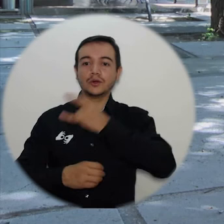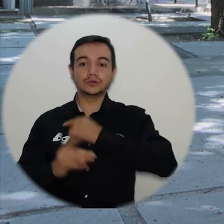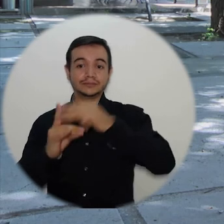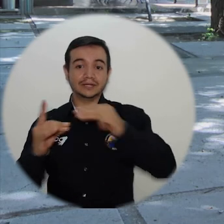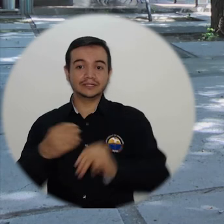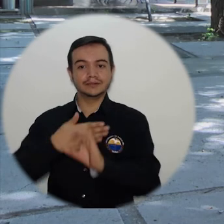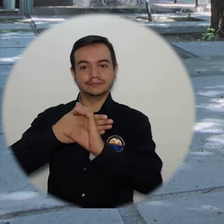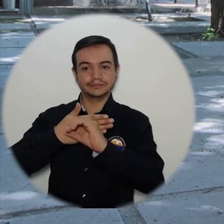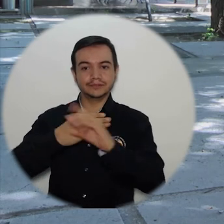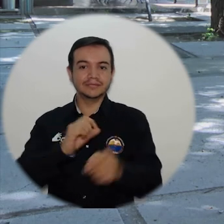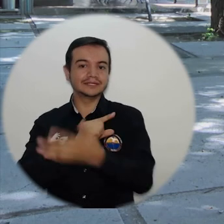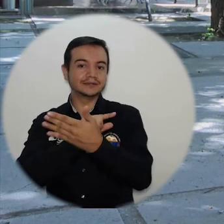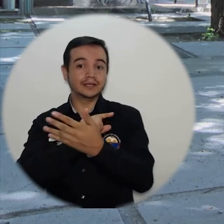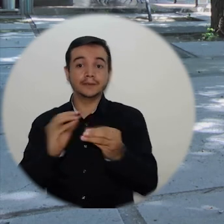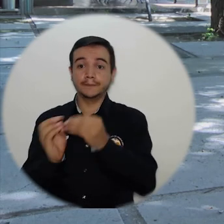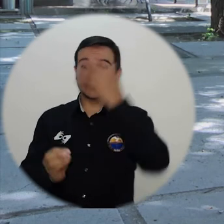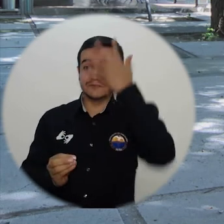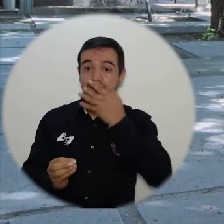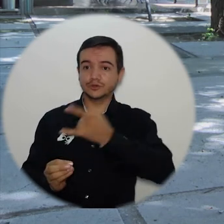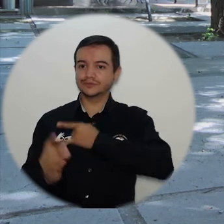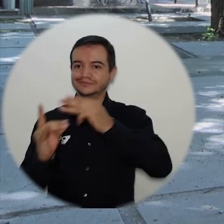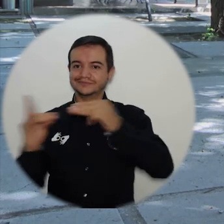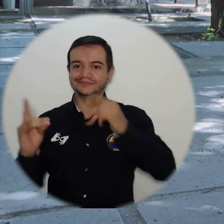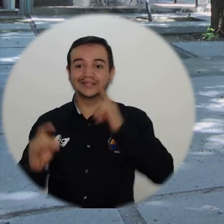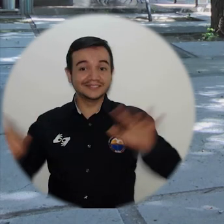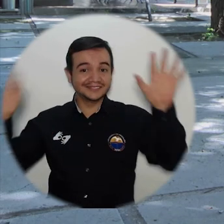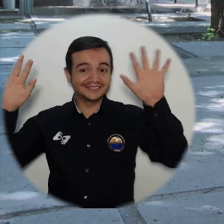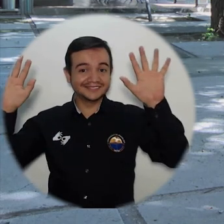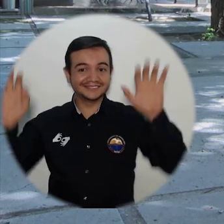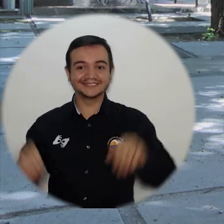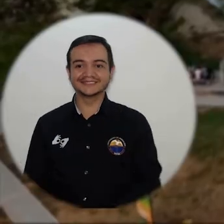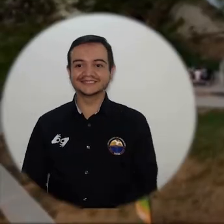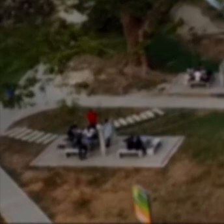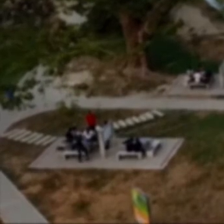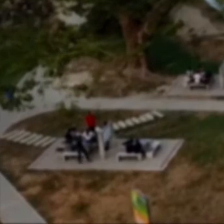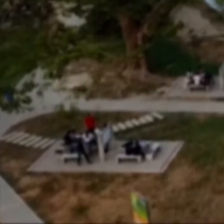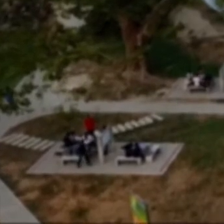arroba unimagdalena para Instagram y Twitter y Universidad del Magdalena en Facebook. Hasta pronto.